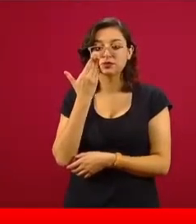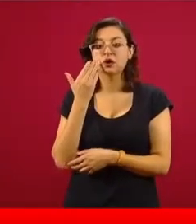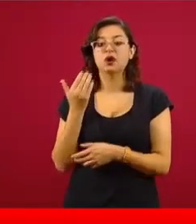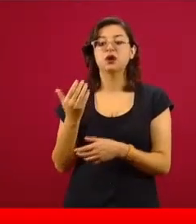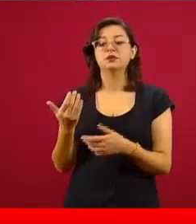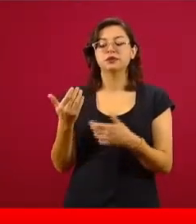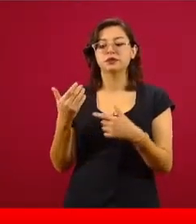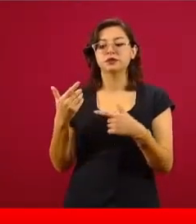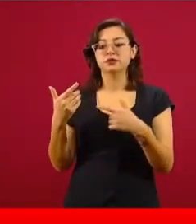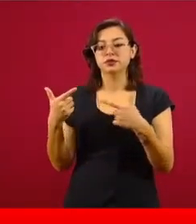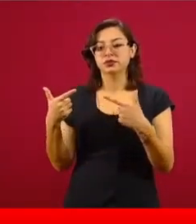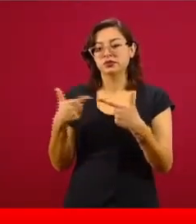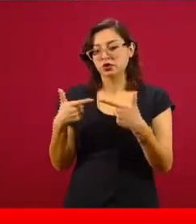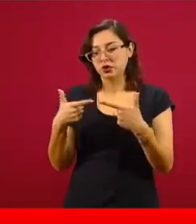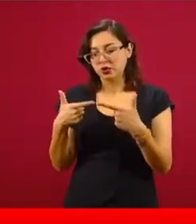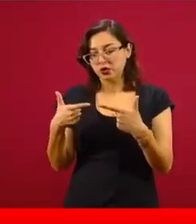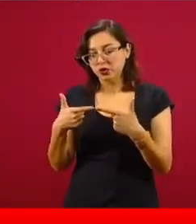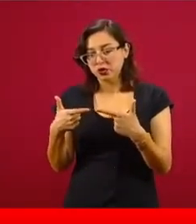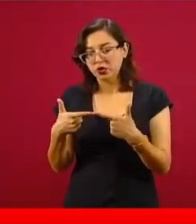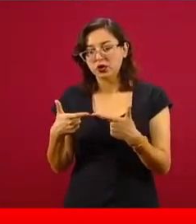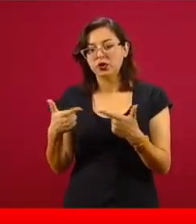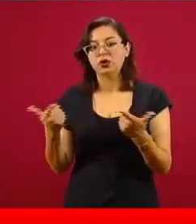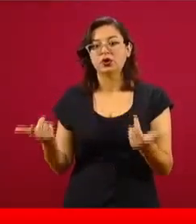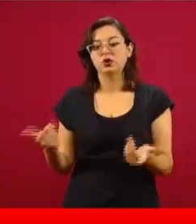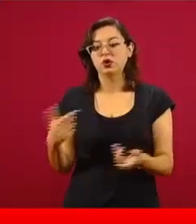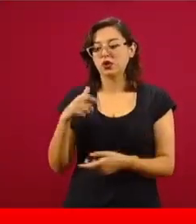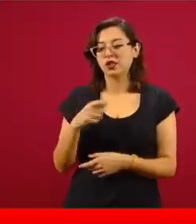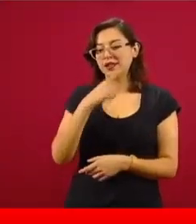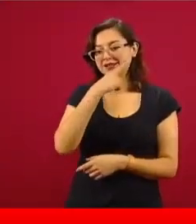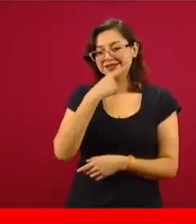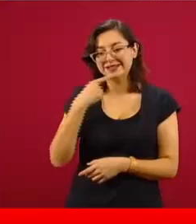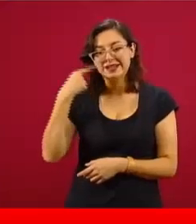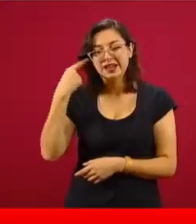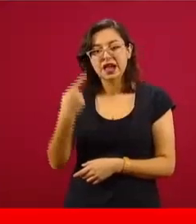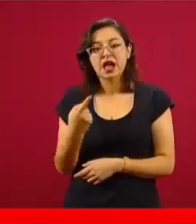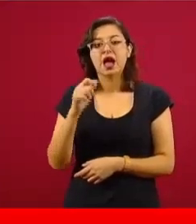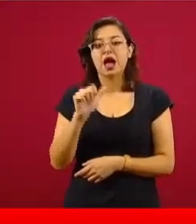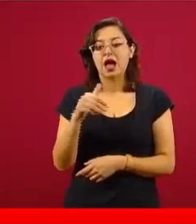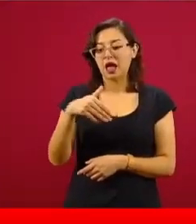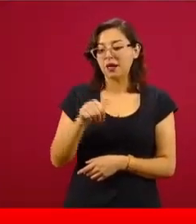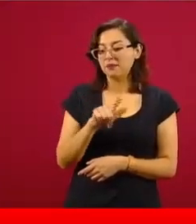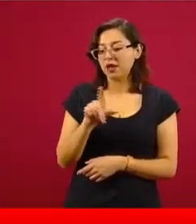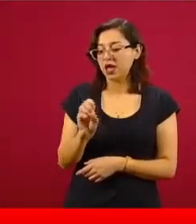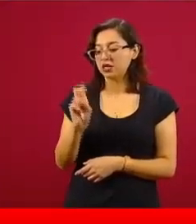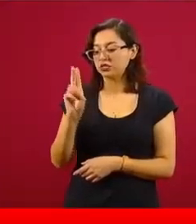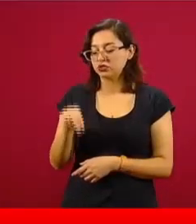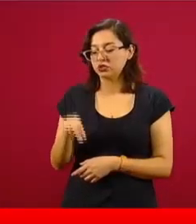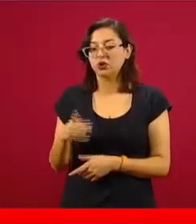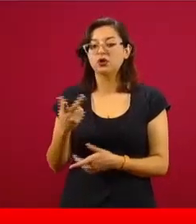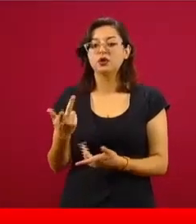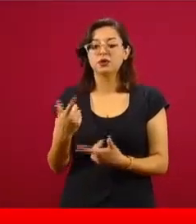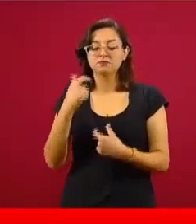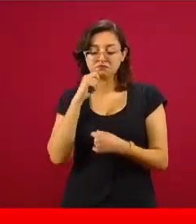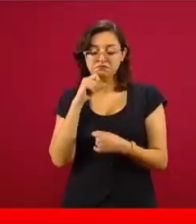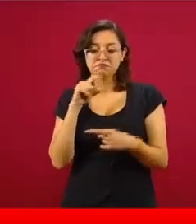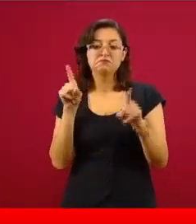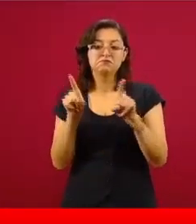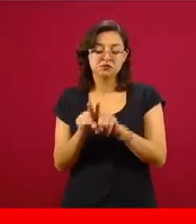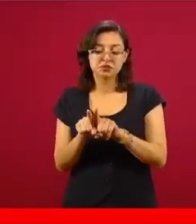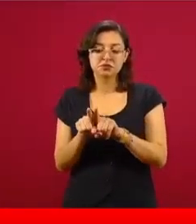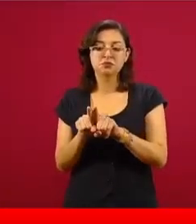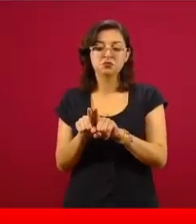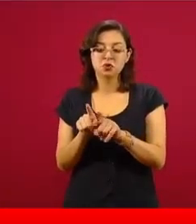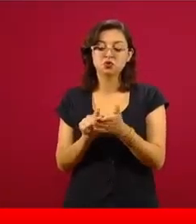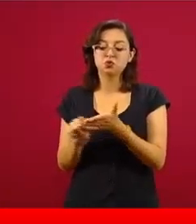Google, empresas como Amazon, como Microsoft y en menor medida, aunque muy importante